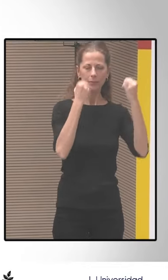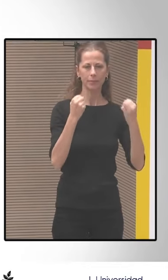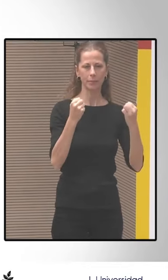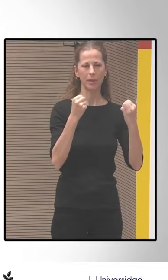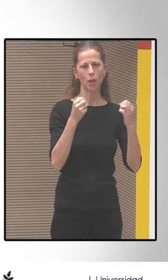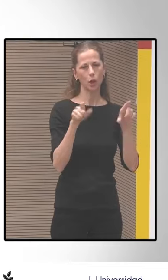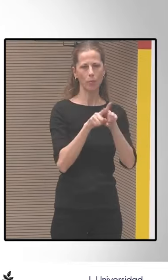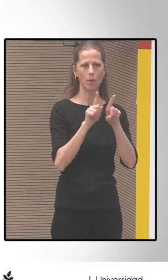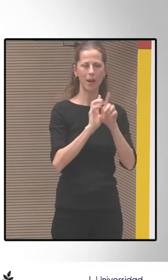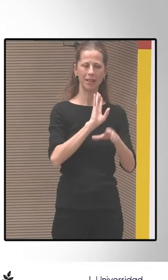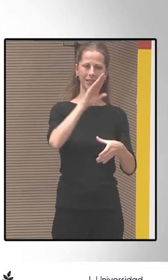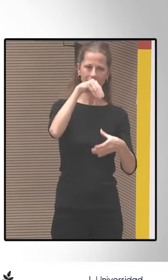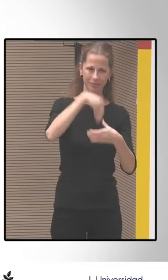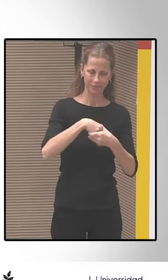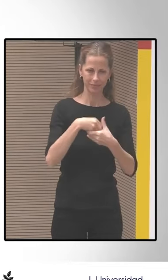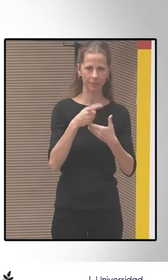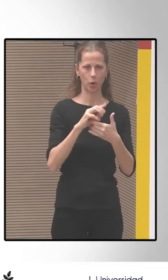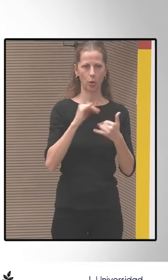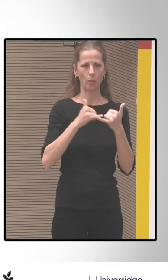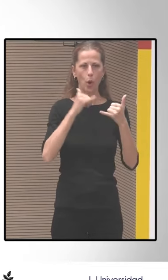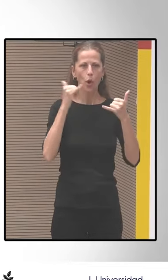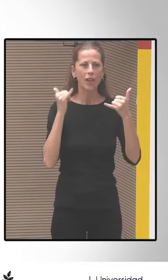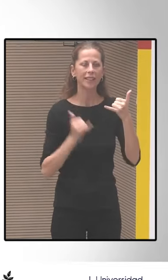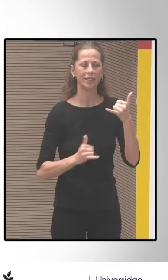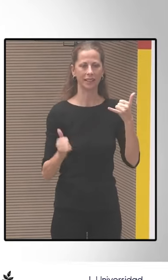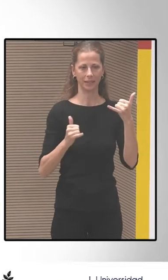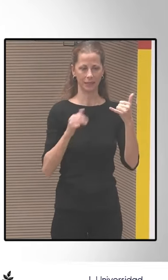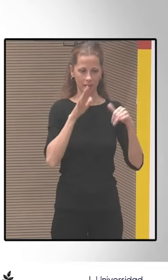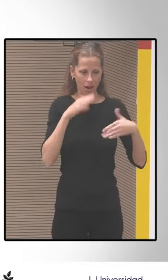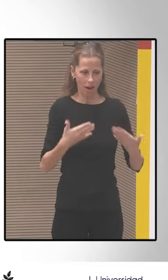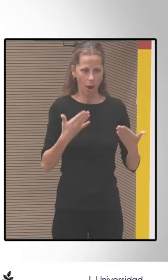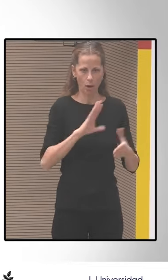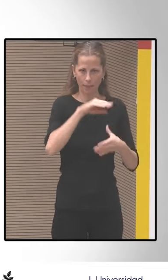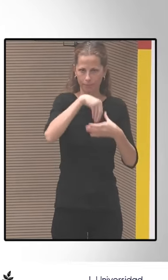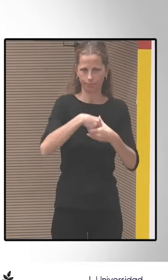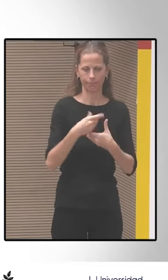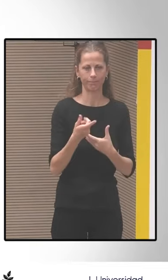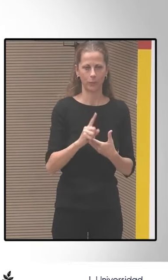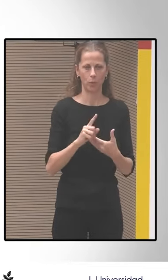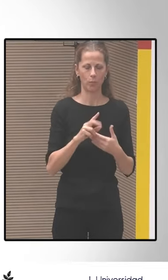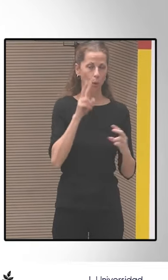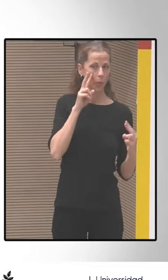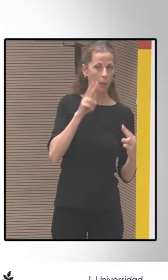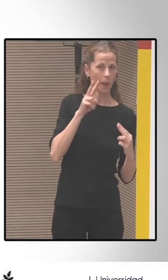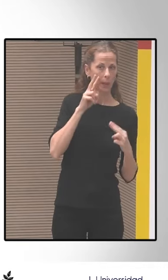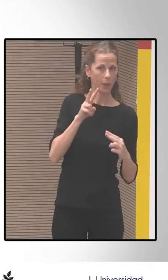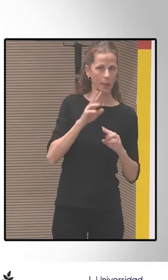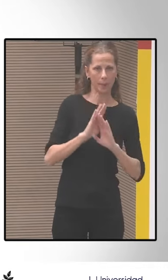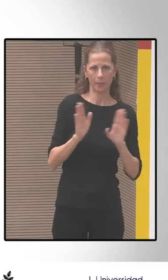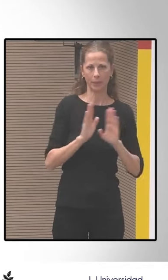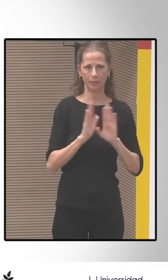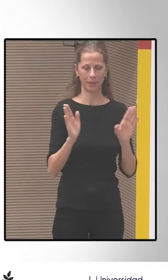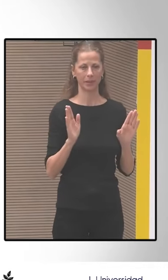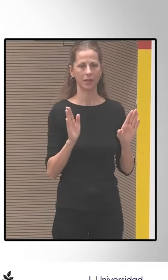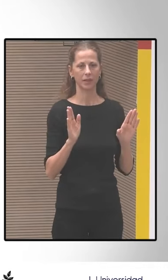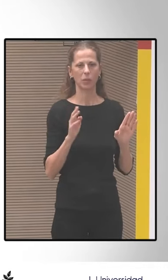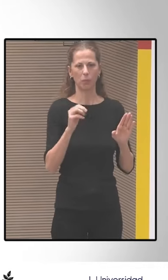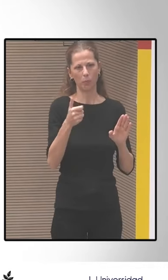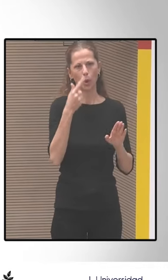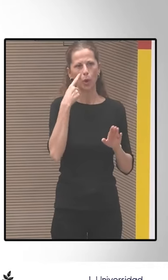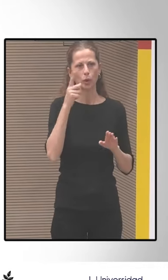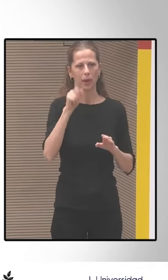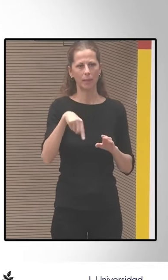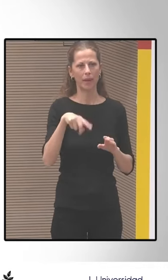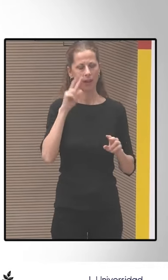de la crisis que se nos está presentando enfrente entonces como digo con parecer también ¿no? un poco de de autoflagelo